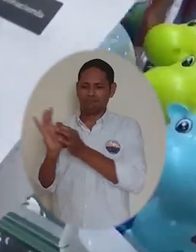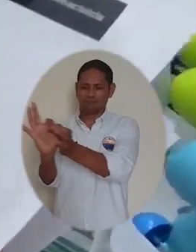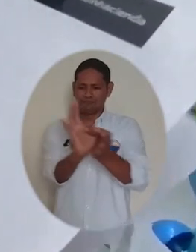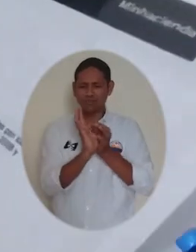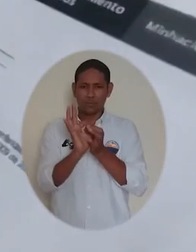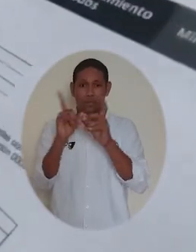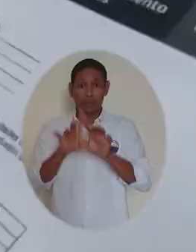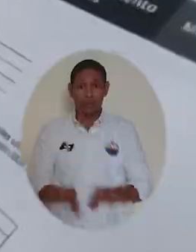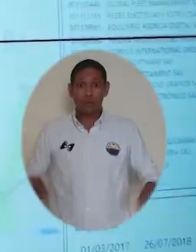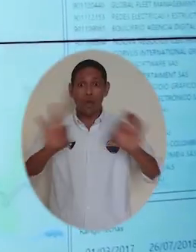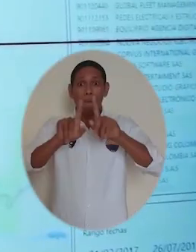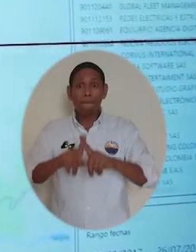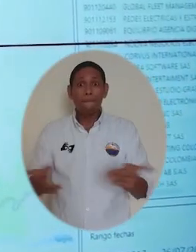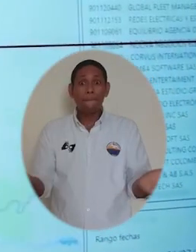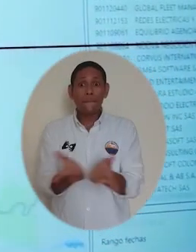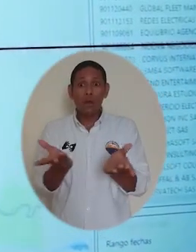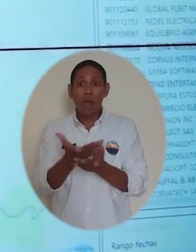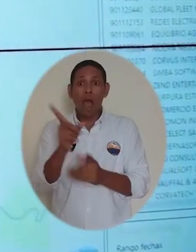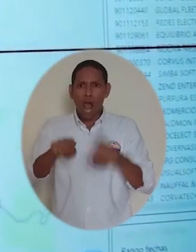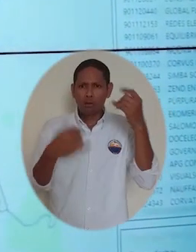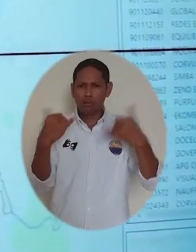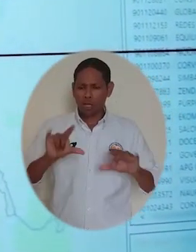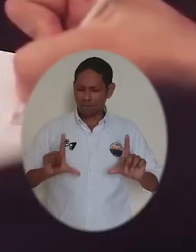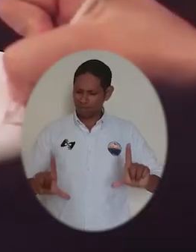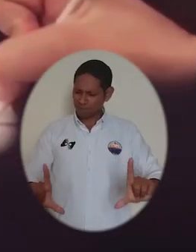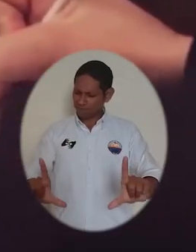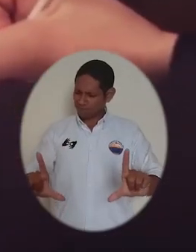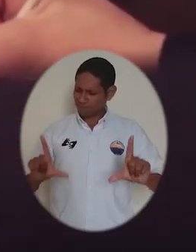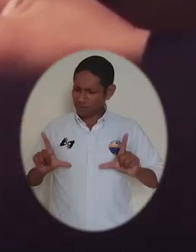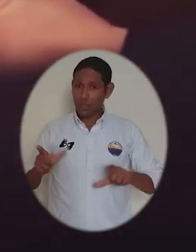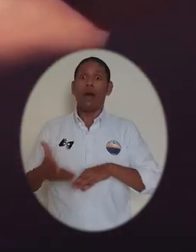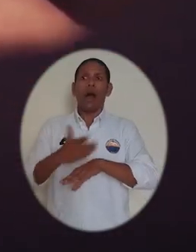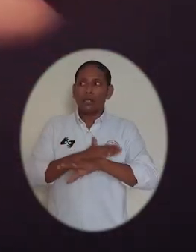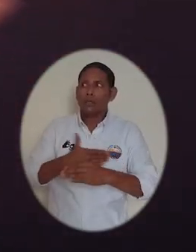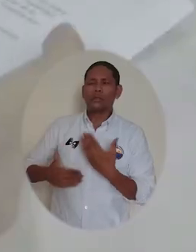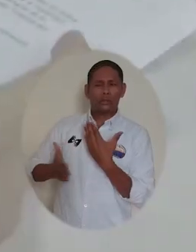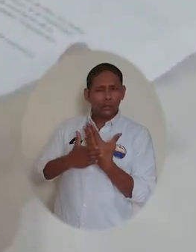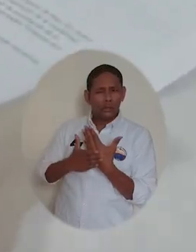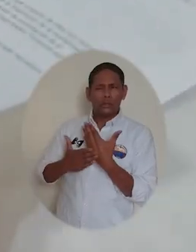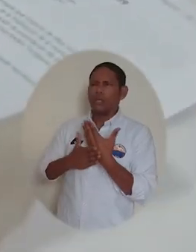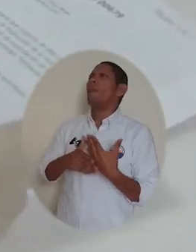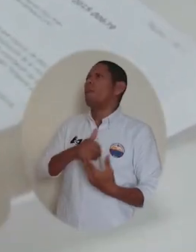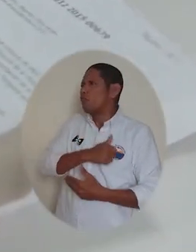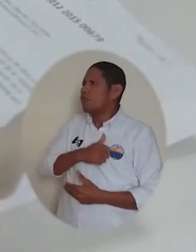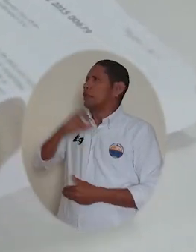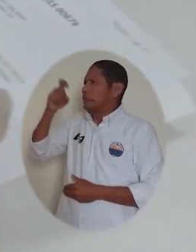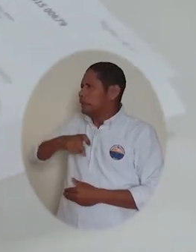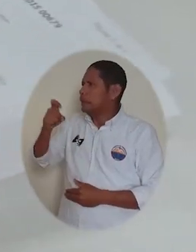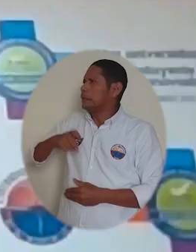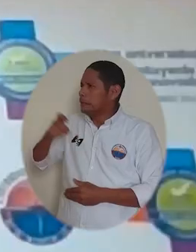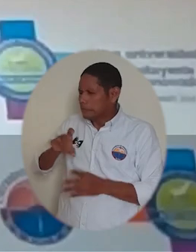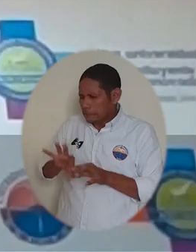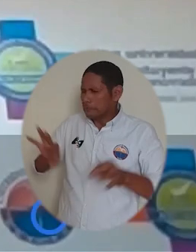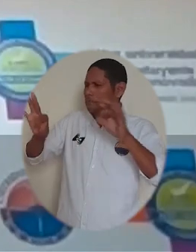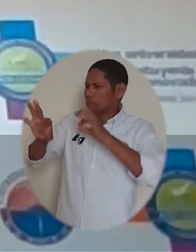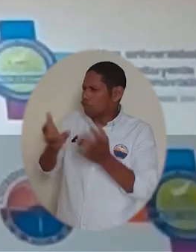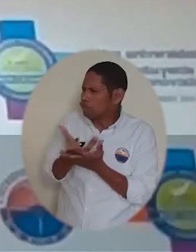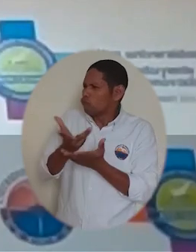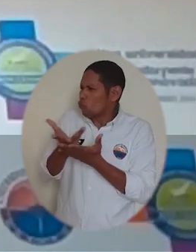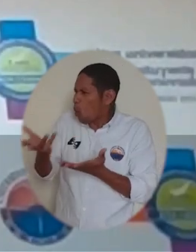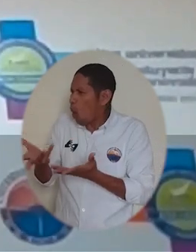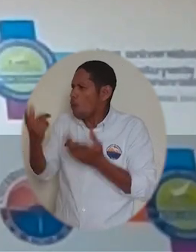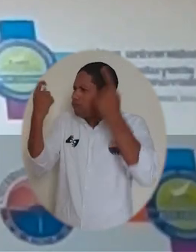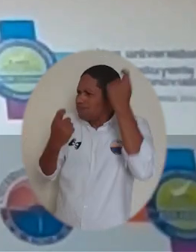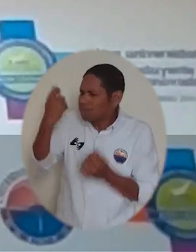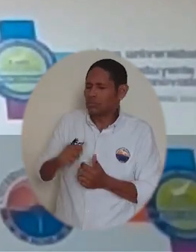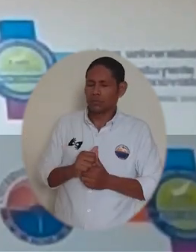Asimismo, estamos encontrando el compromiso de nuestros estudiantes y graduados que de vieja data nos venían pidiendo esta iniciativa. En momentos en